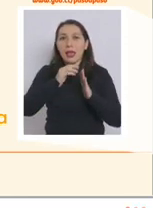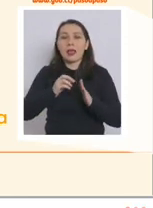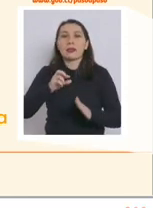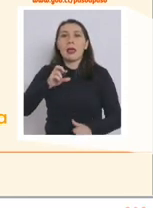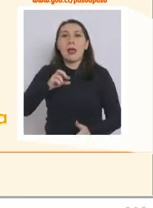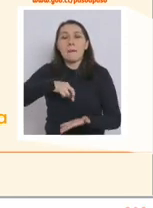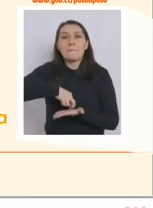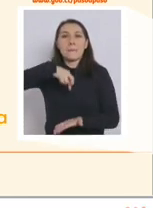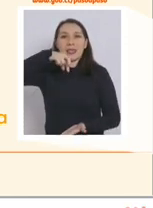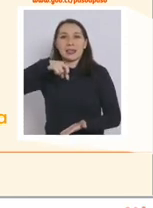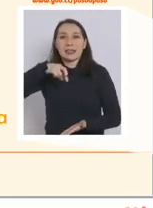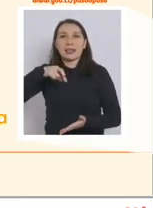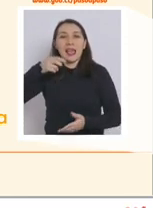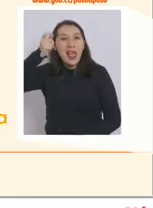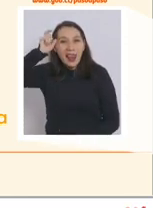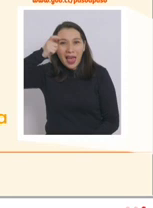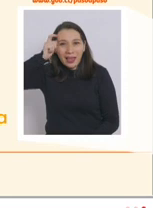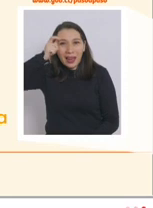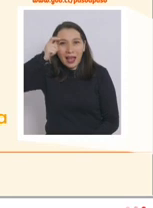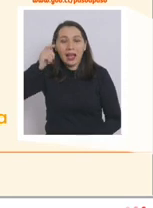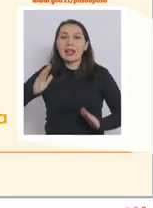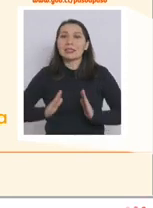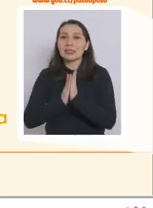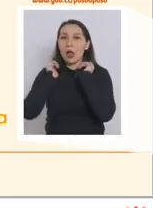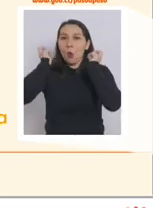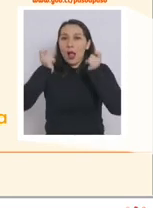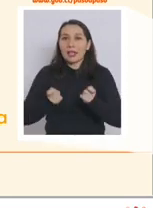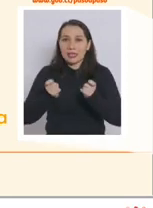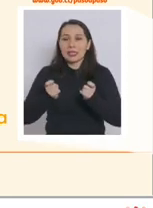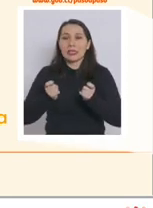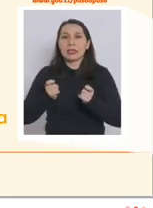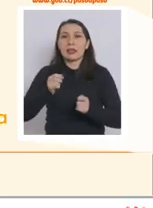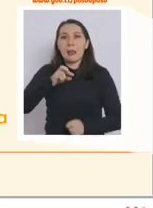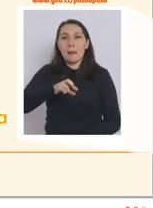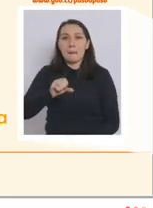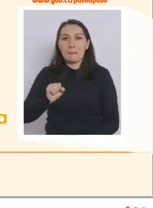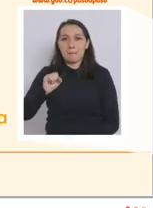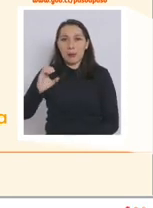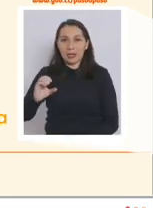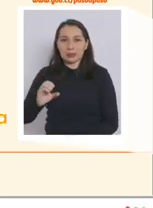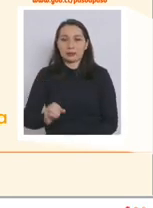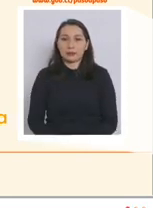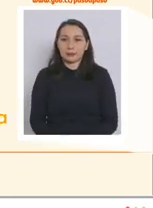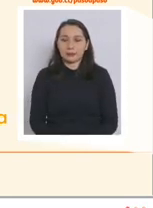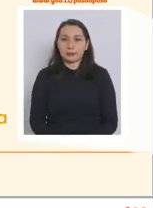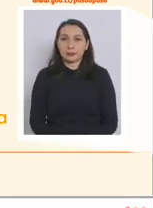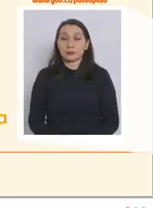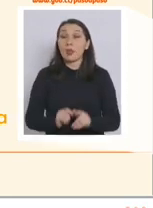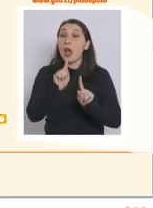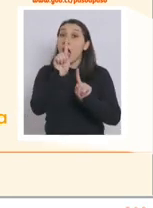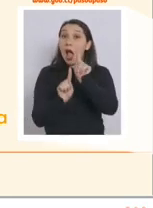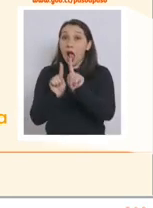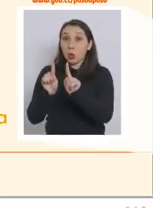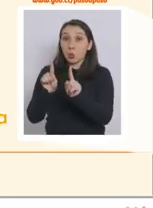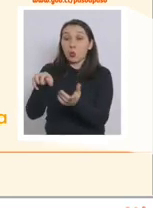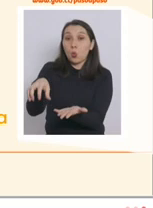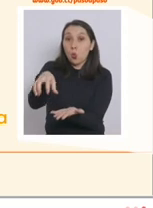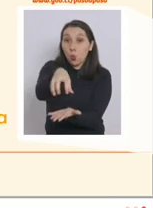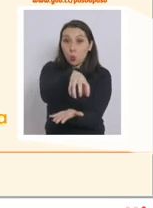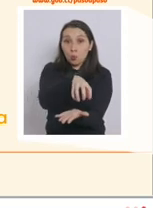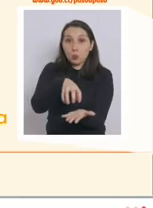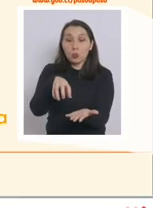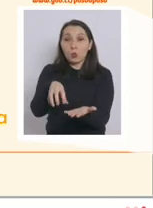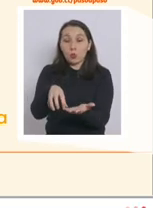Pirque, La Granja, San Joaquín y Pedro Aguirre Serra. Algunas de estas comunas